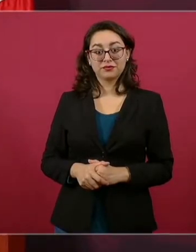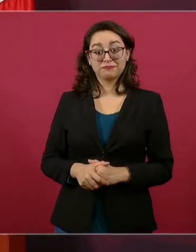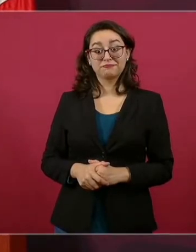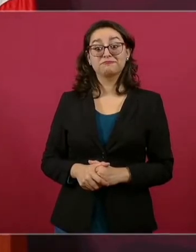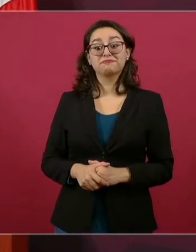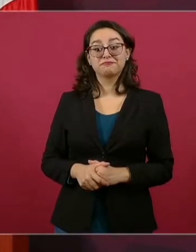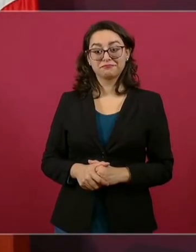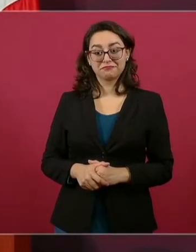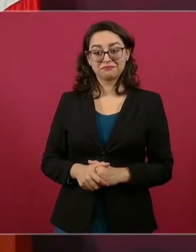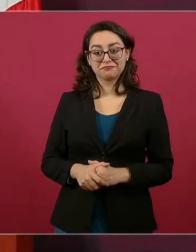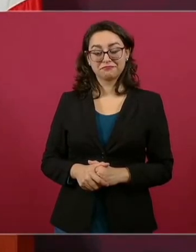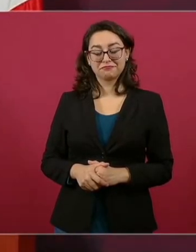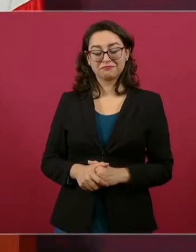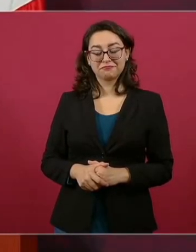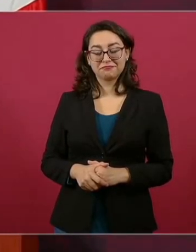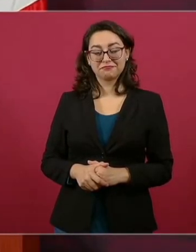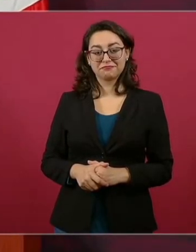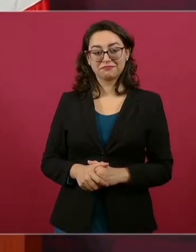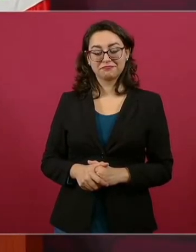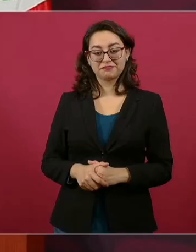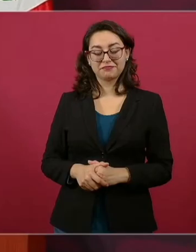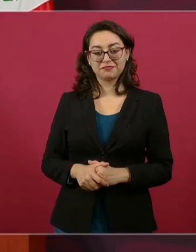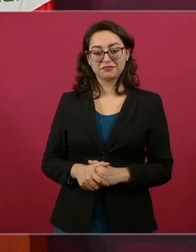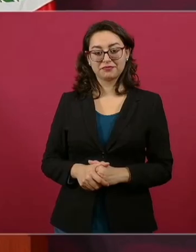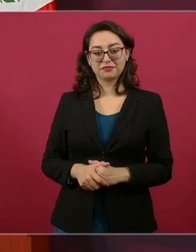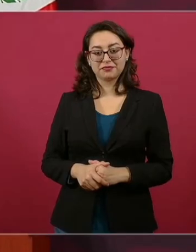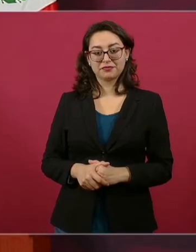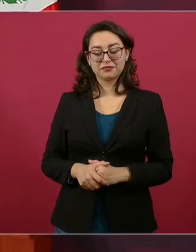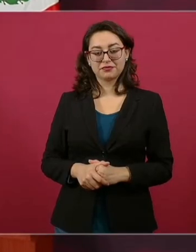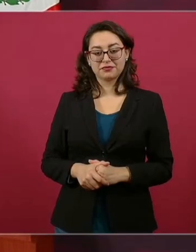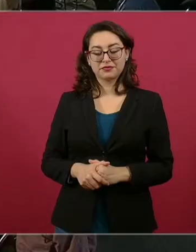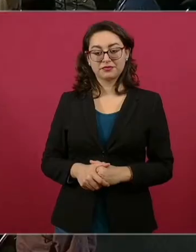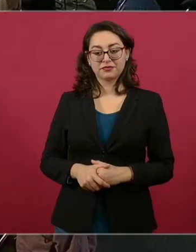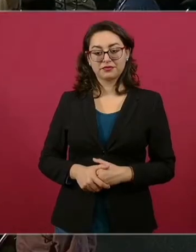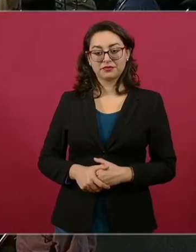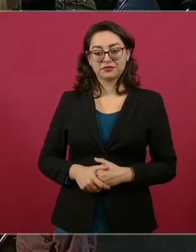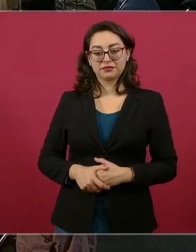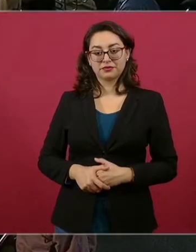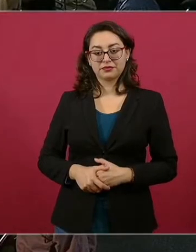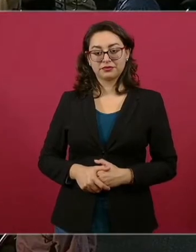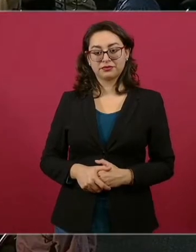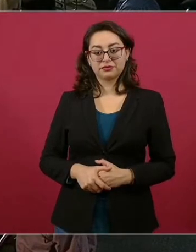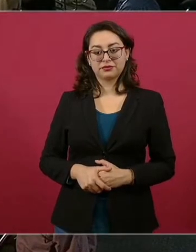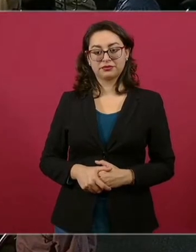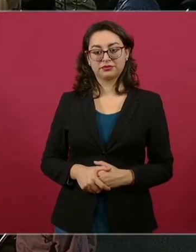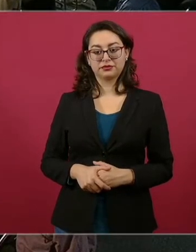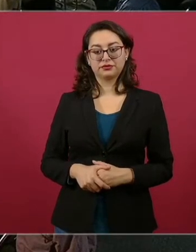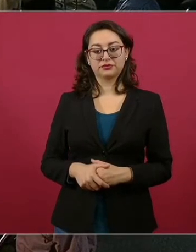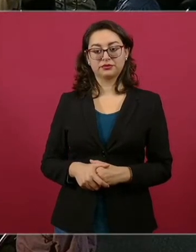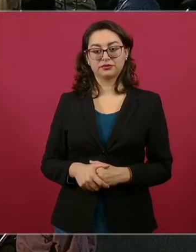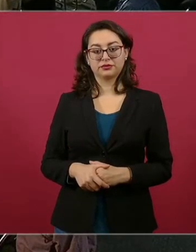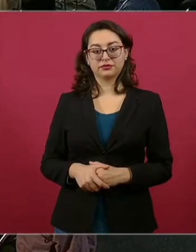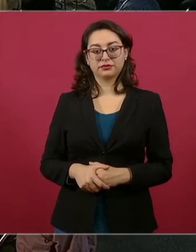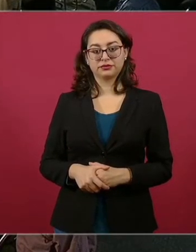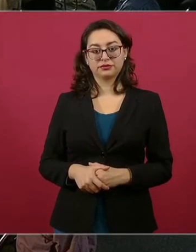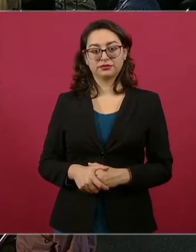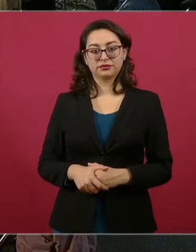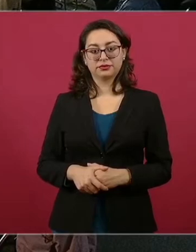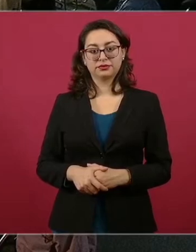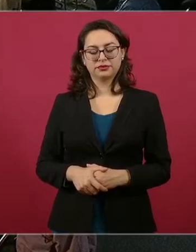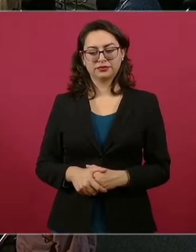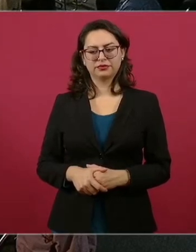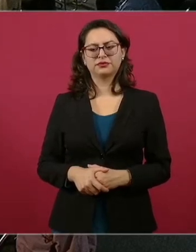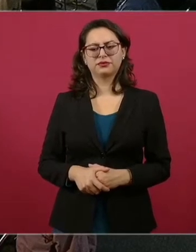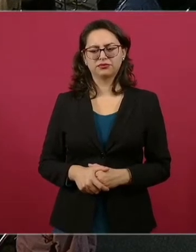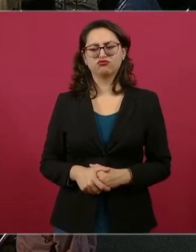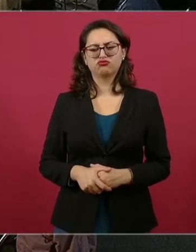¿Pero no es que era también el presidente de los recortes de producción por parte de Rusia de petróleo? Es una serie